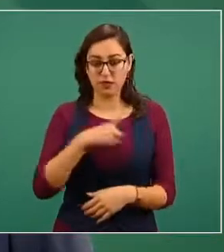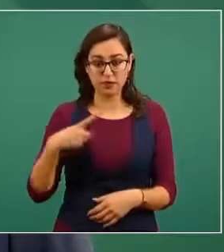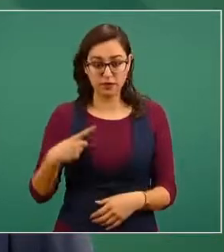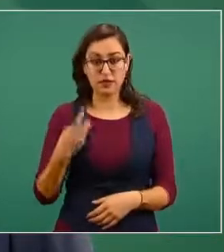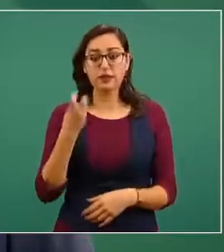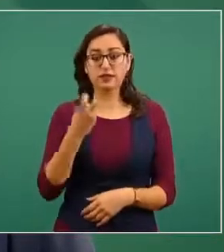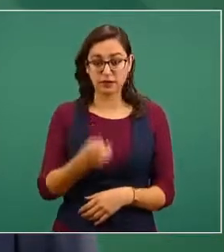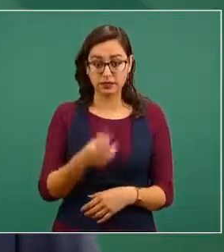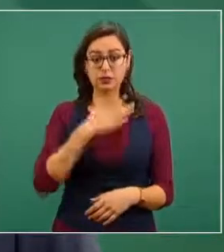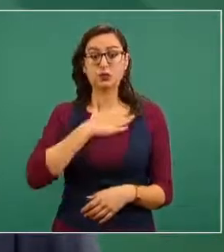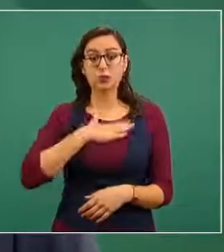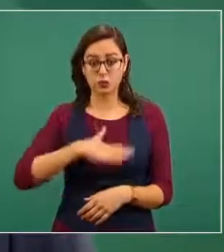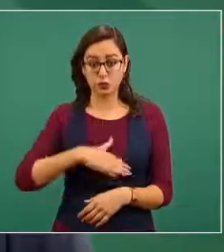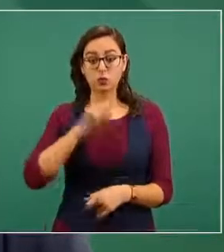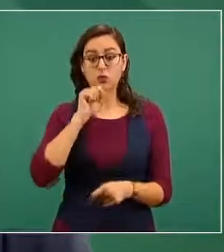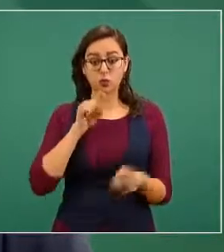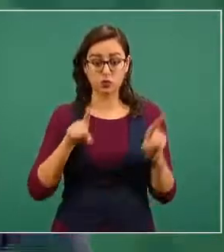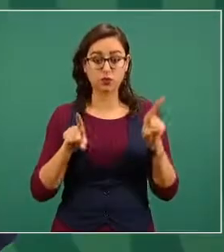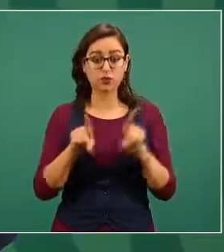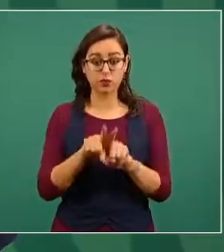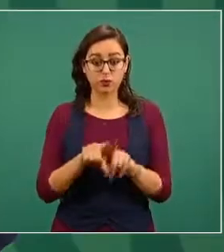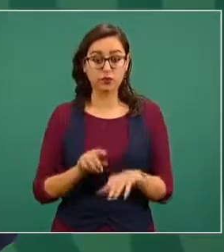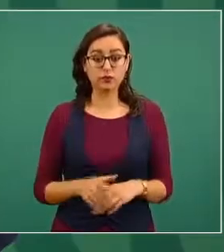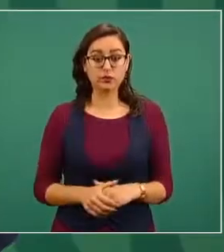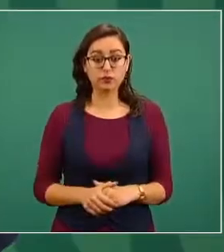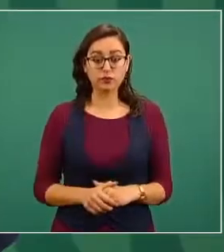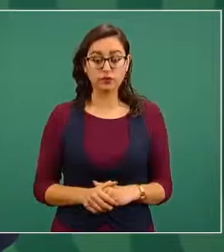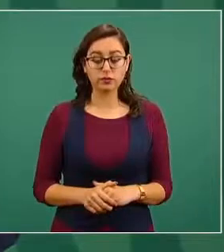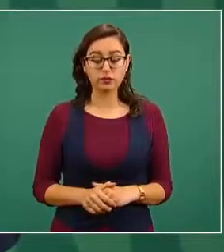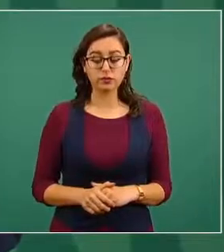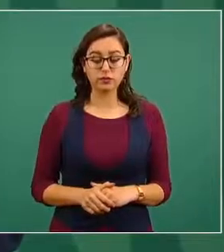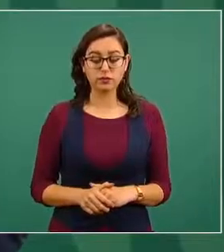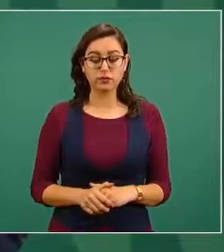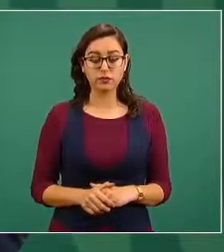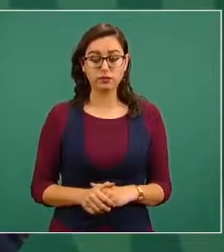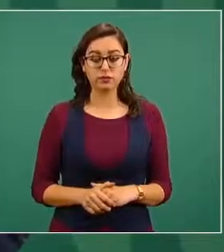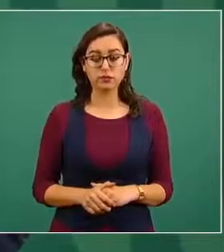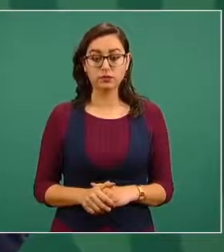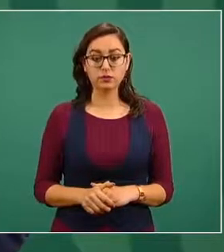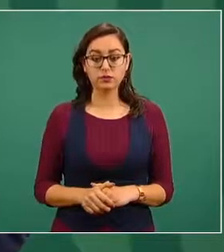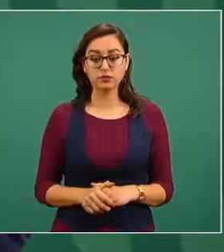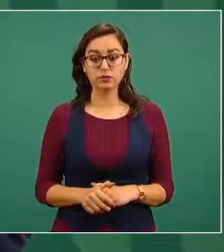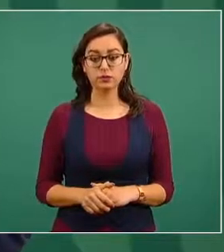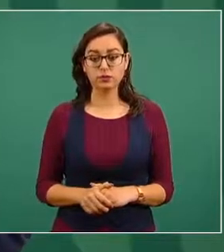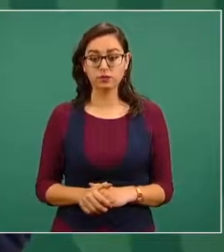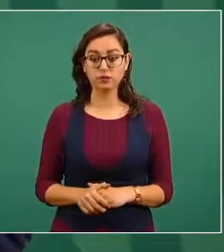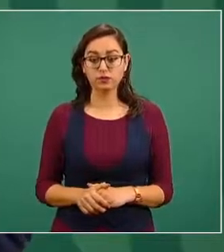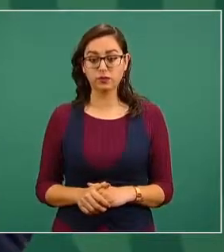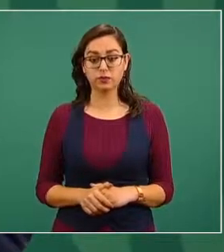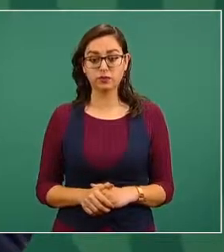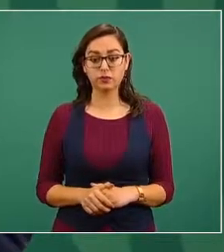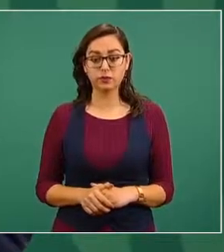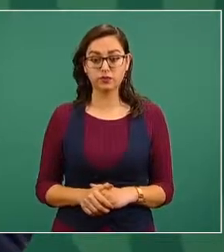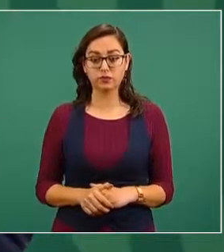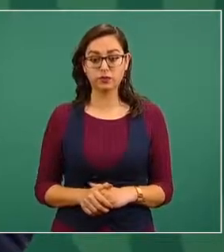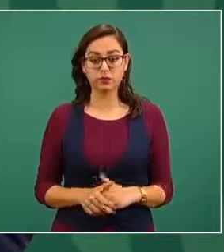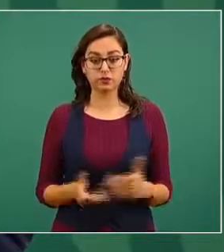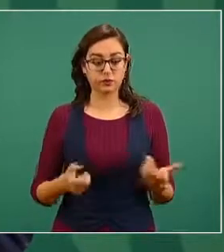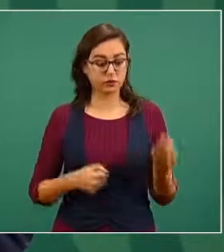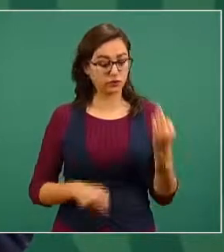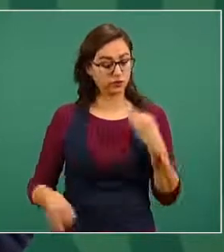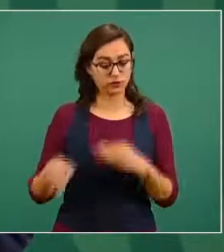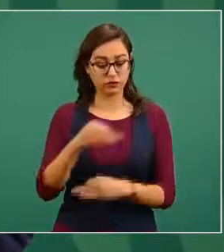eso también es justicia el que este todos nos estemos